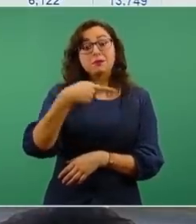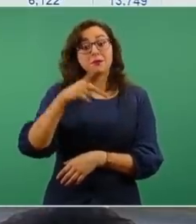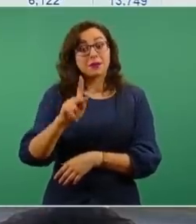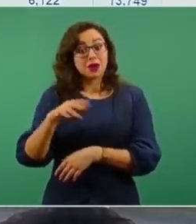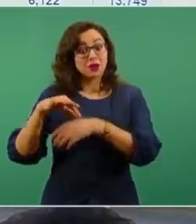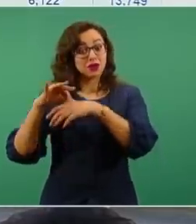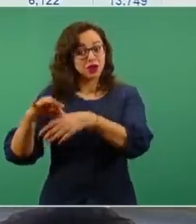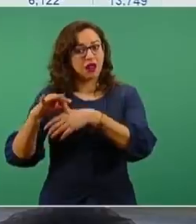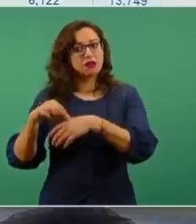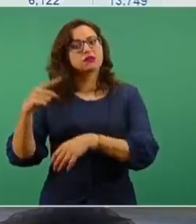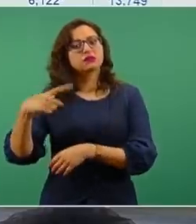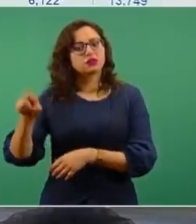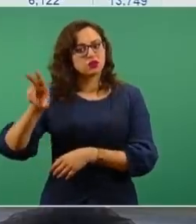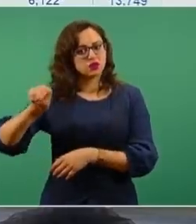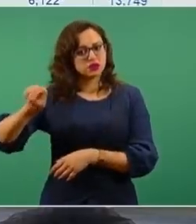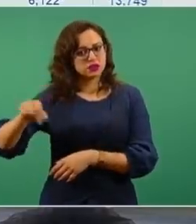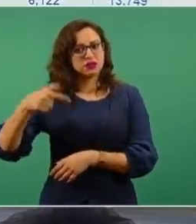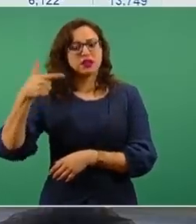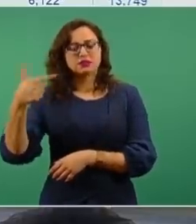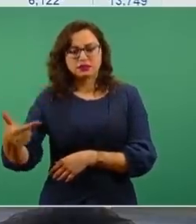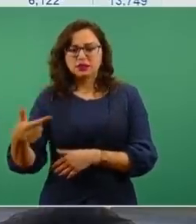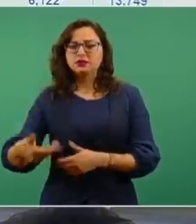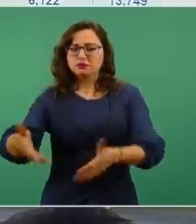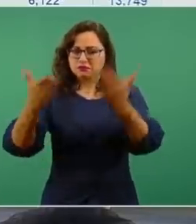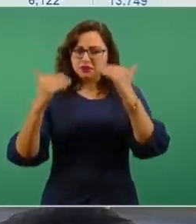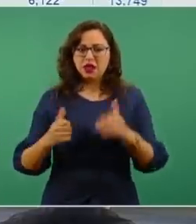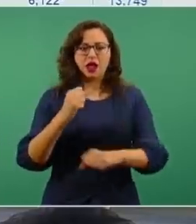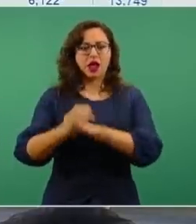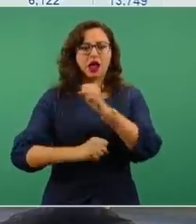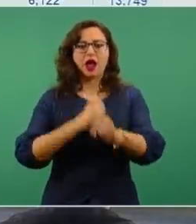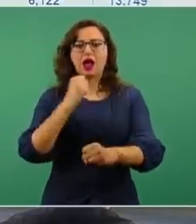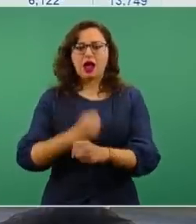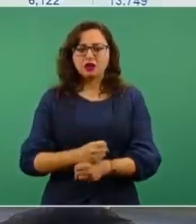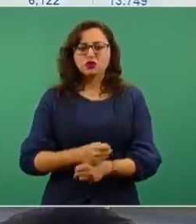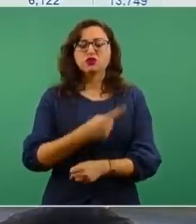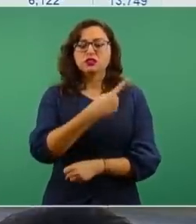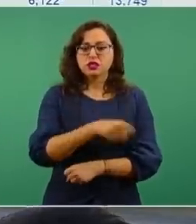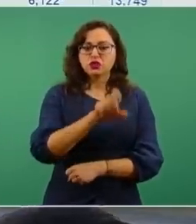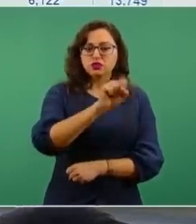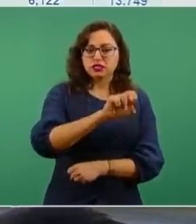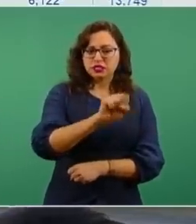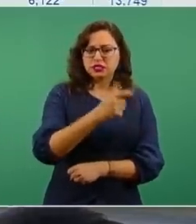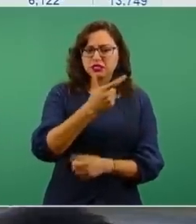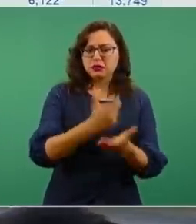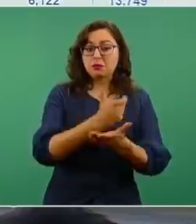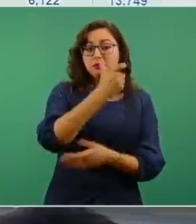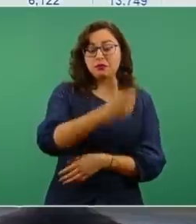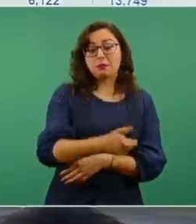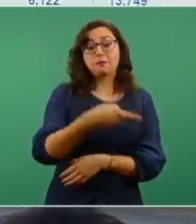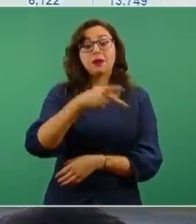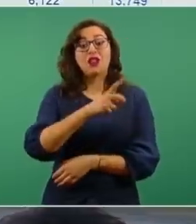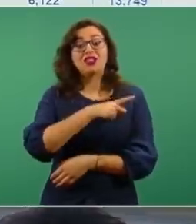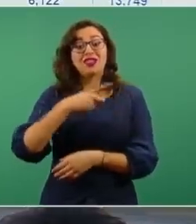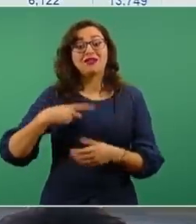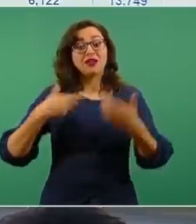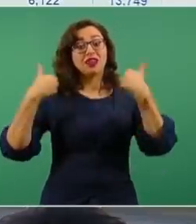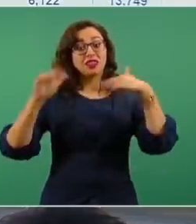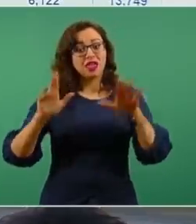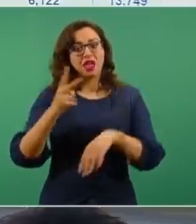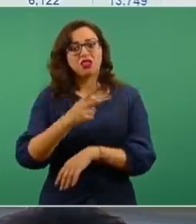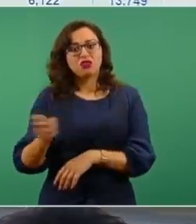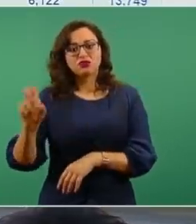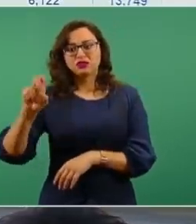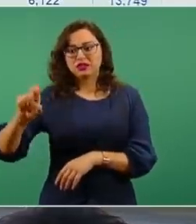En el siguiente año, 167, cuando debieron haber pagado 238 y así